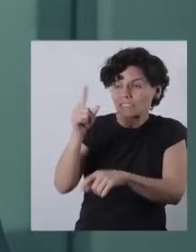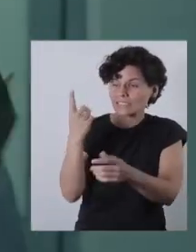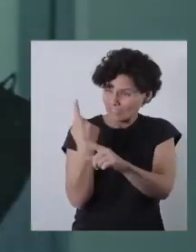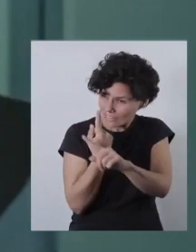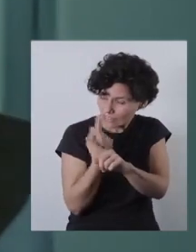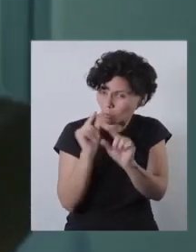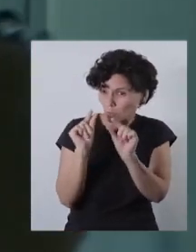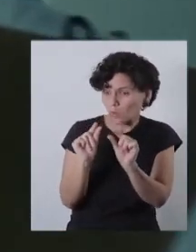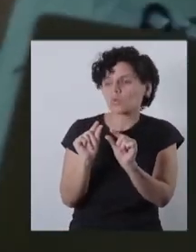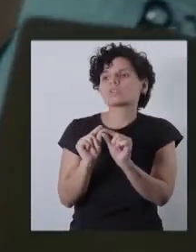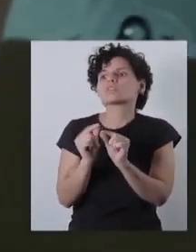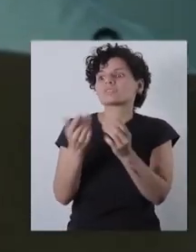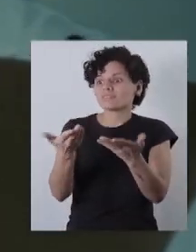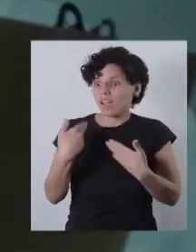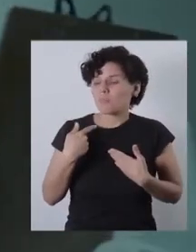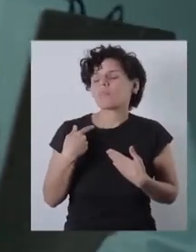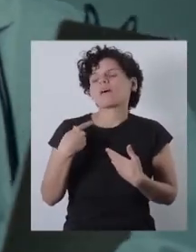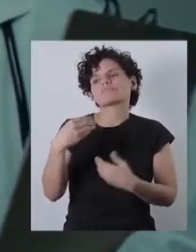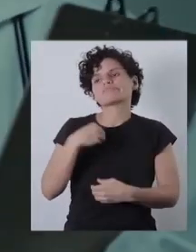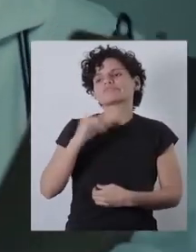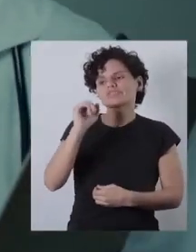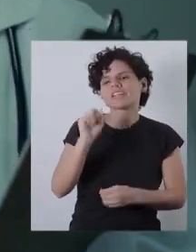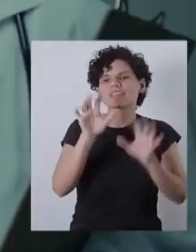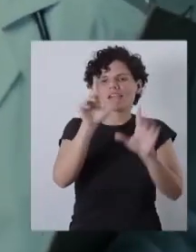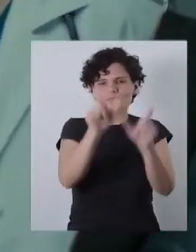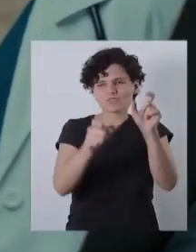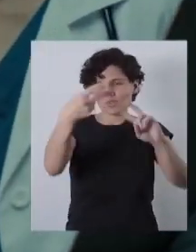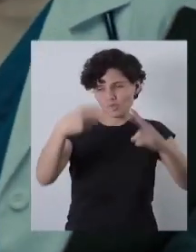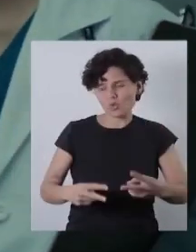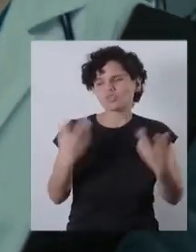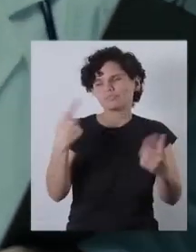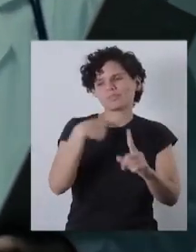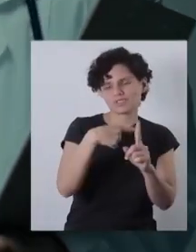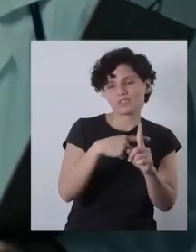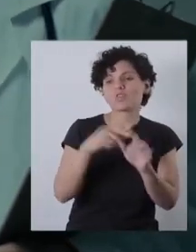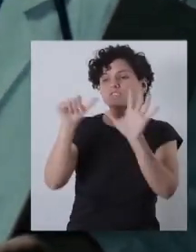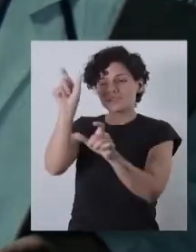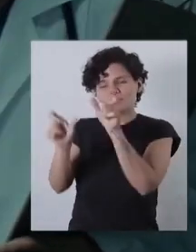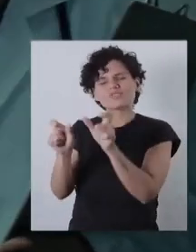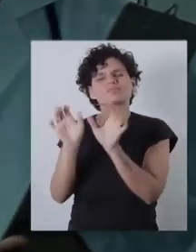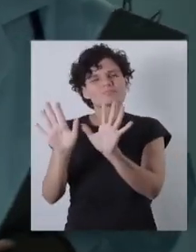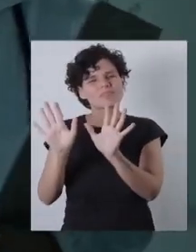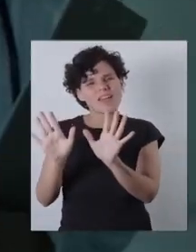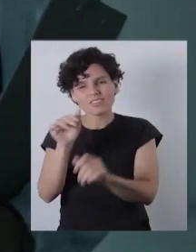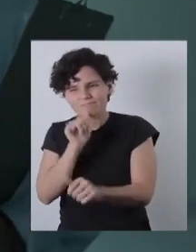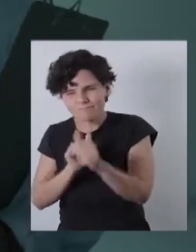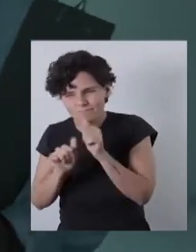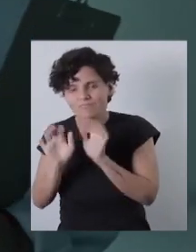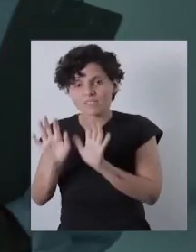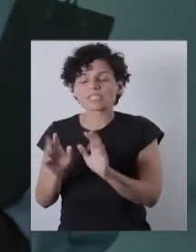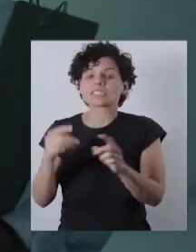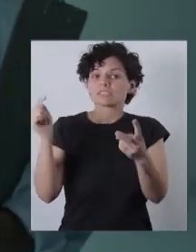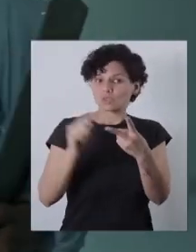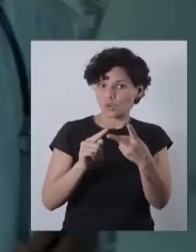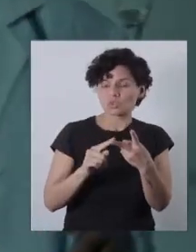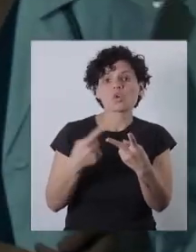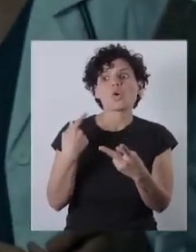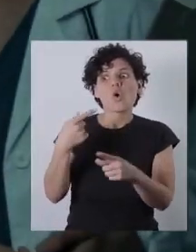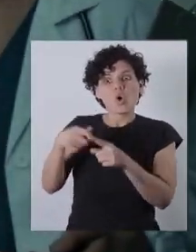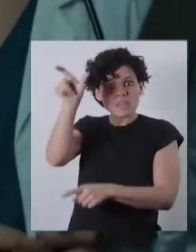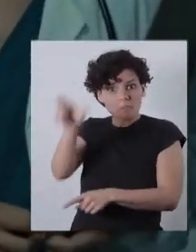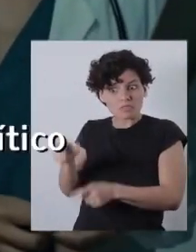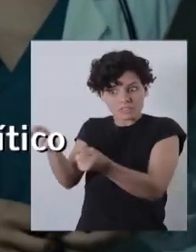Doctora, doctora, ¿tienes un minuto? Sí. Me acaban de confirmar que 10 del turno salieron positivos y otros 6 están a la espera del resultado. Ya, gracias. Y otra cosa,